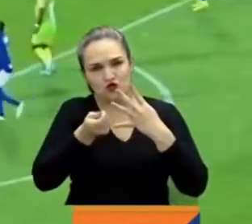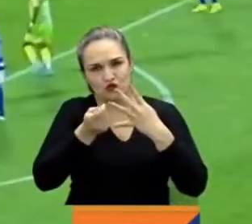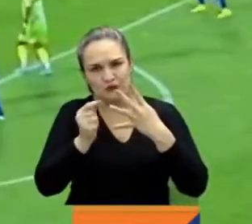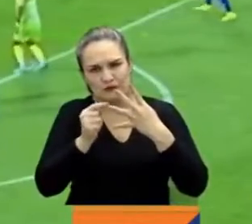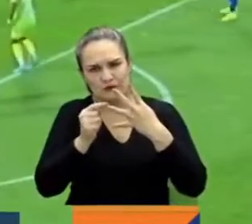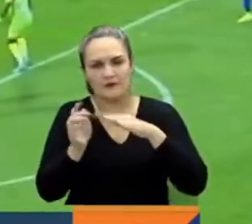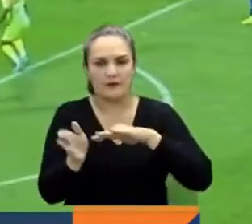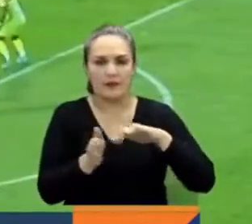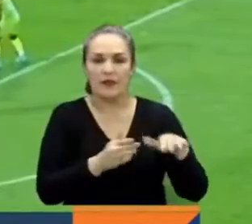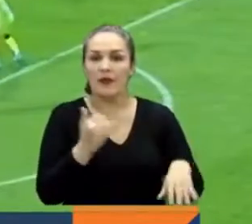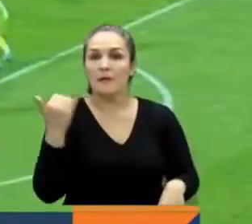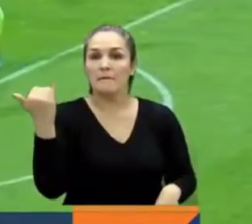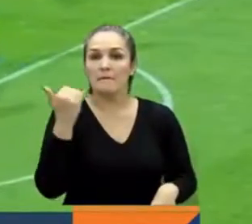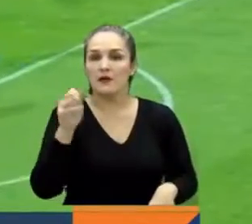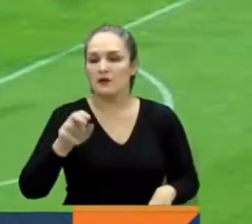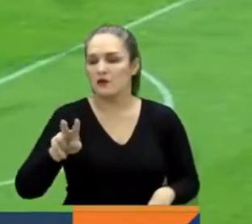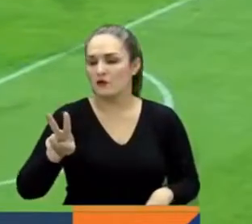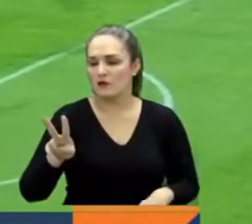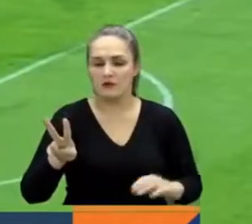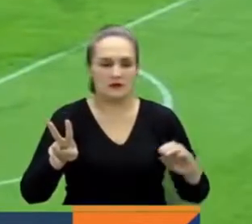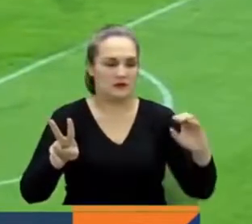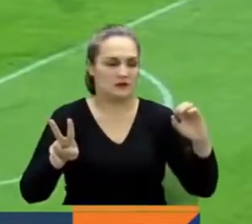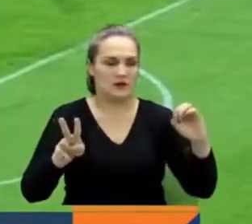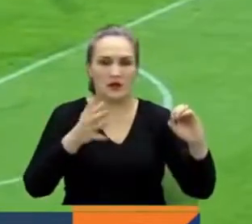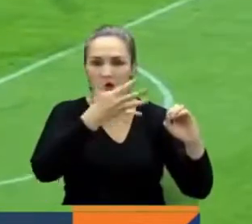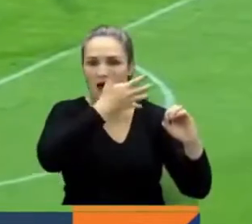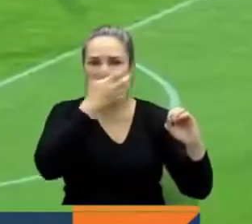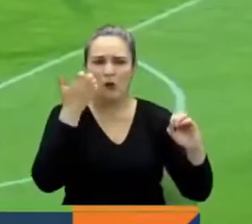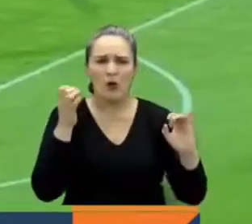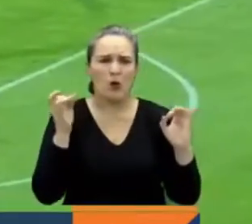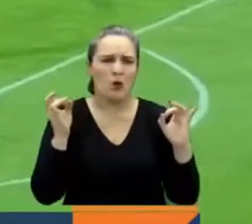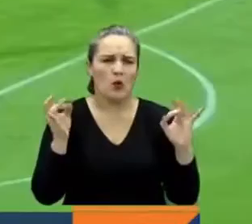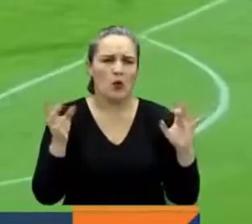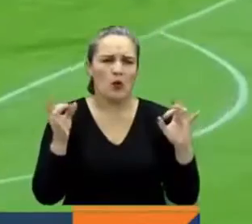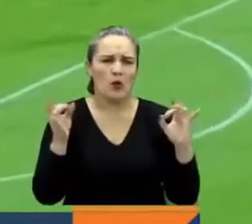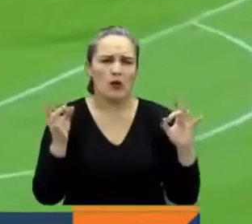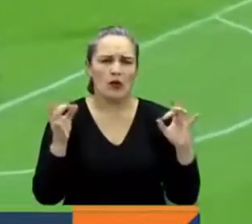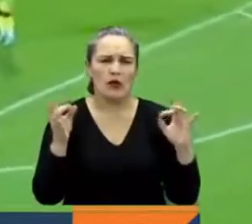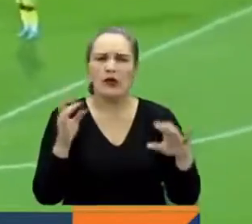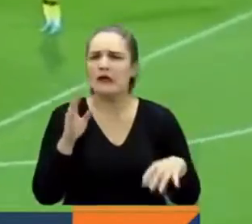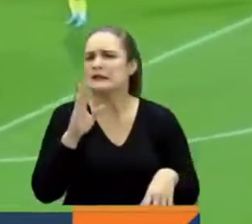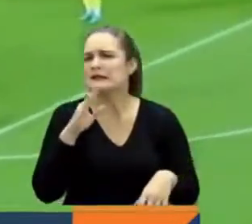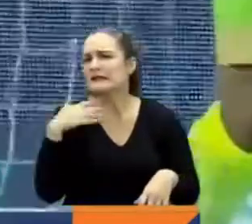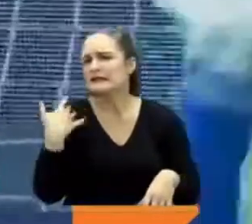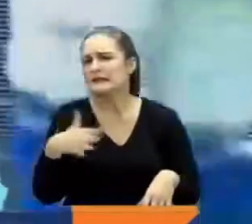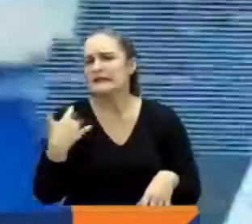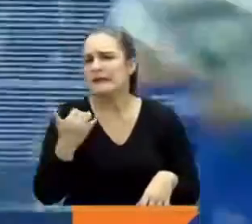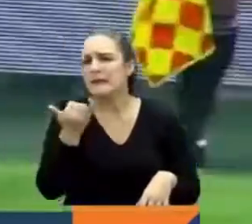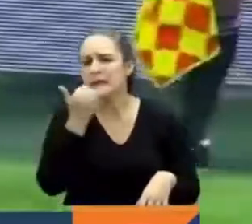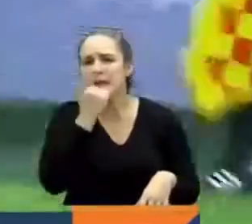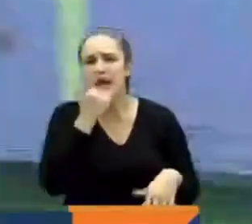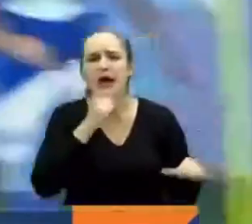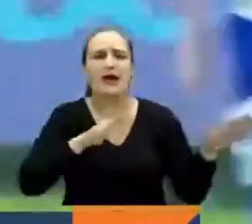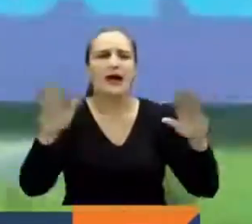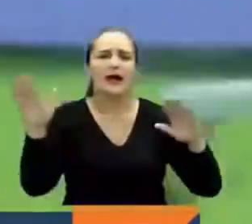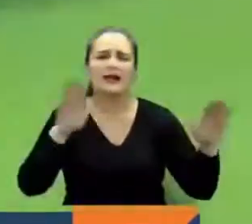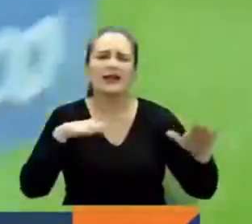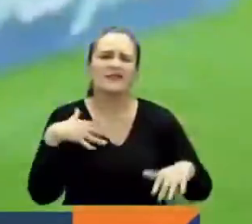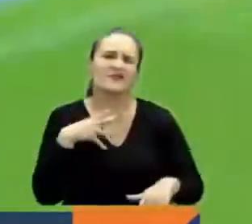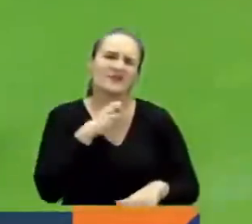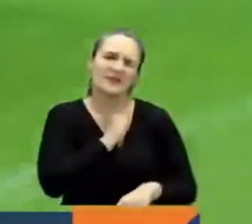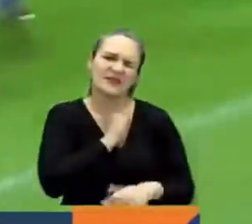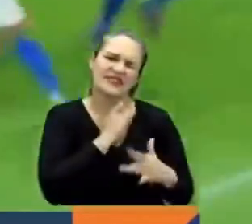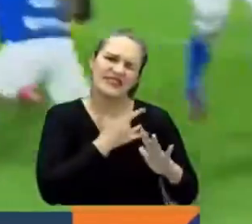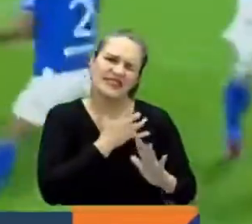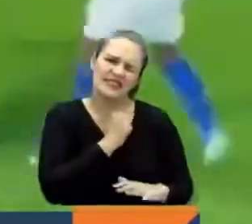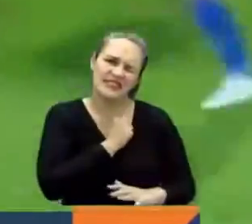Millonario le ganó 2-0 a Jaguares en una noche dolorosa para el arquero felino Jorge Soto, que se equivocó en los dos tantos del embajador. En el primero salió mal